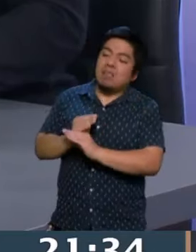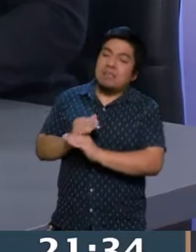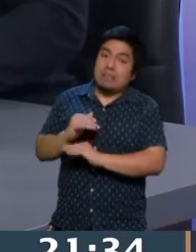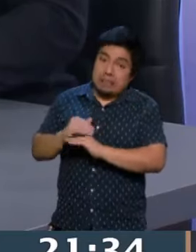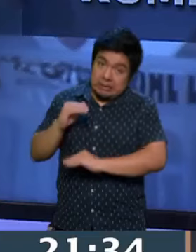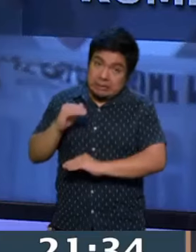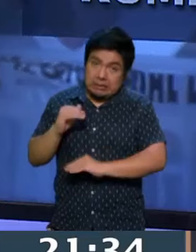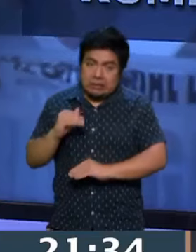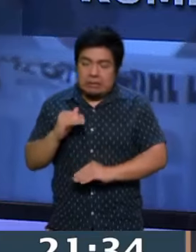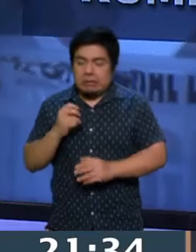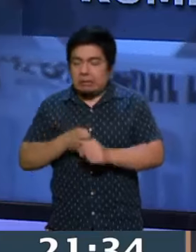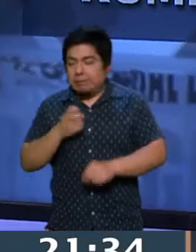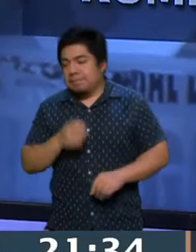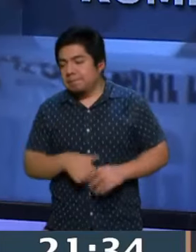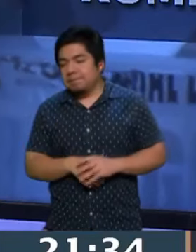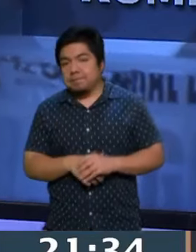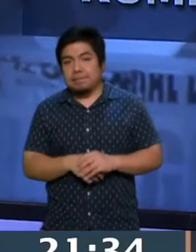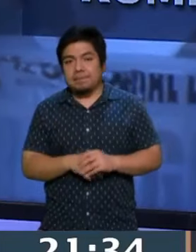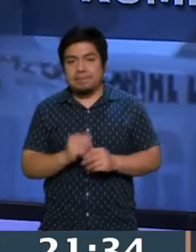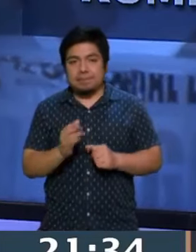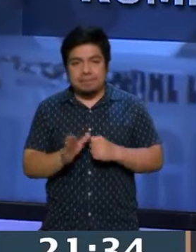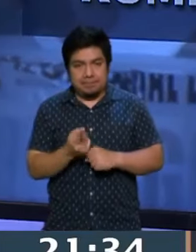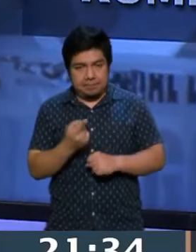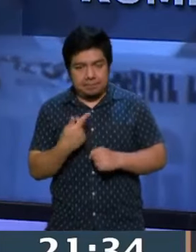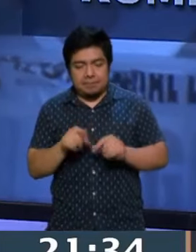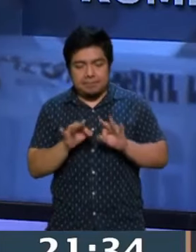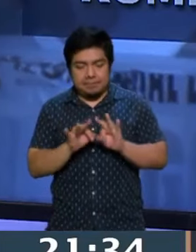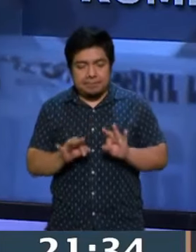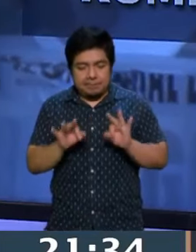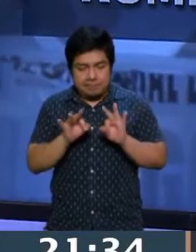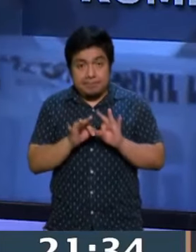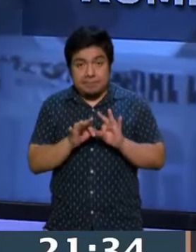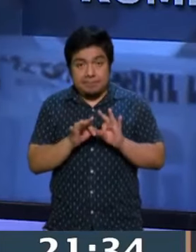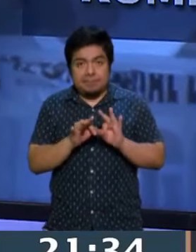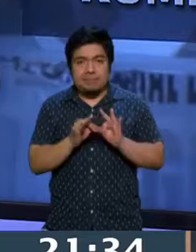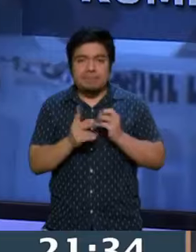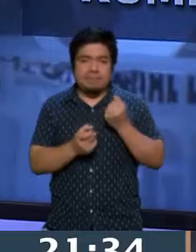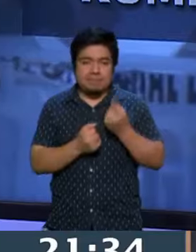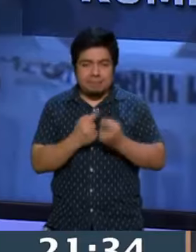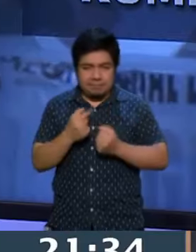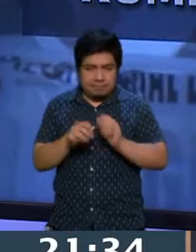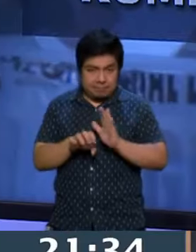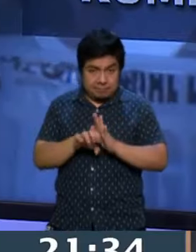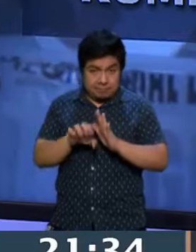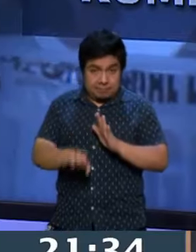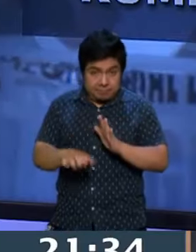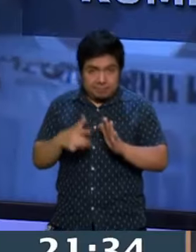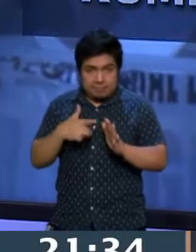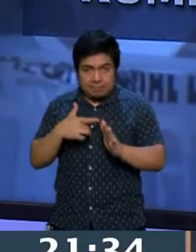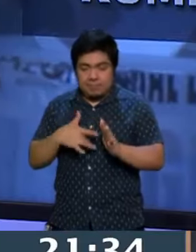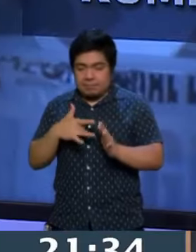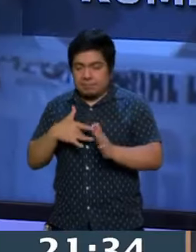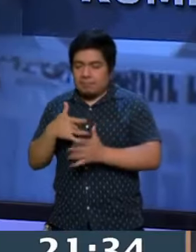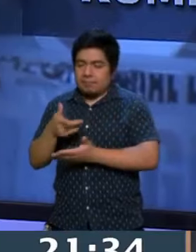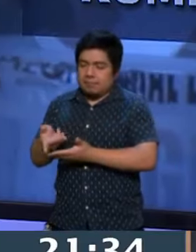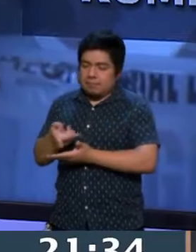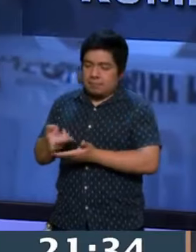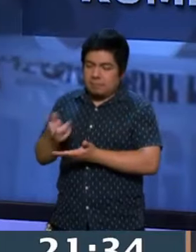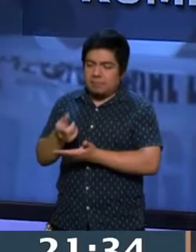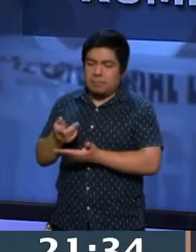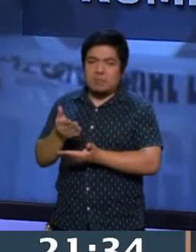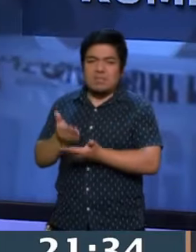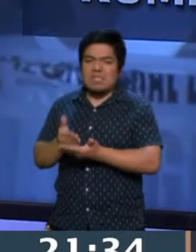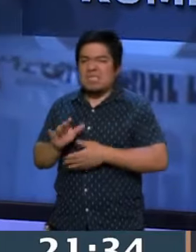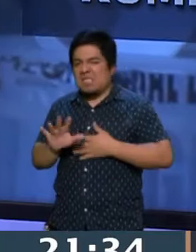Lo importante acá es que cuando tiene una tasa de rechazo de un